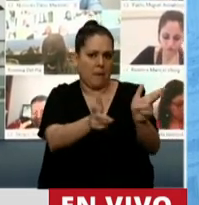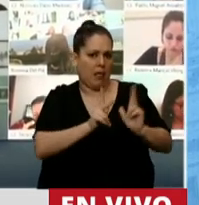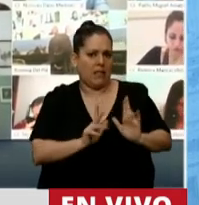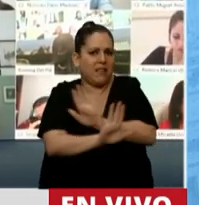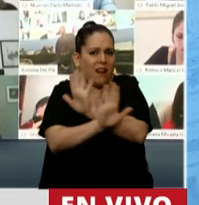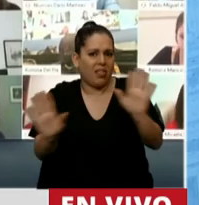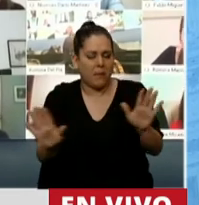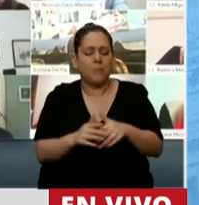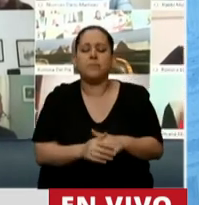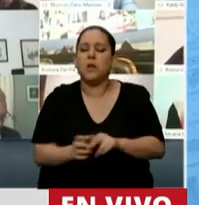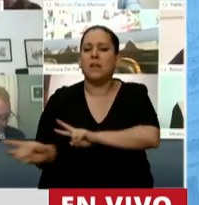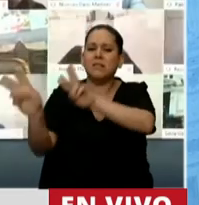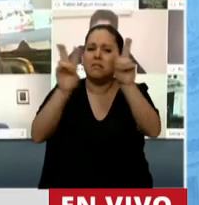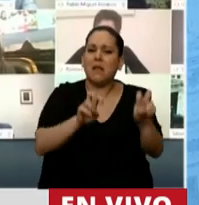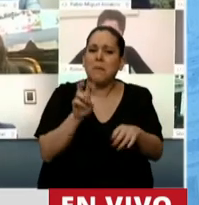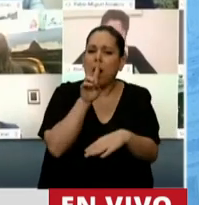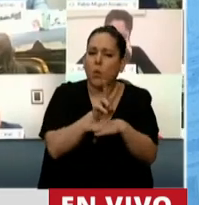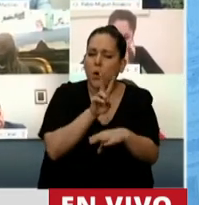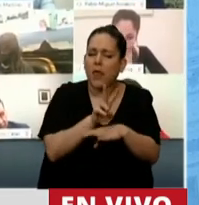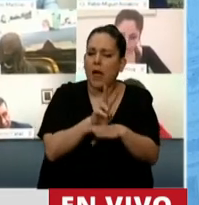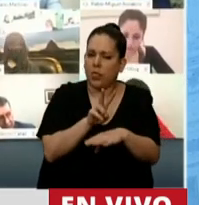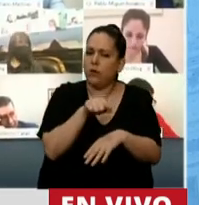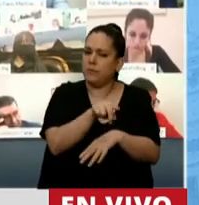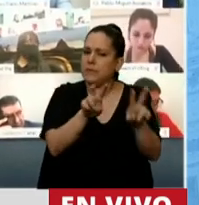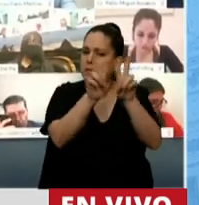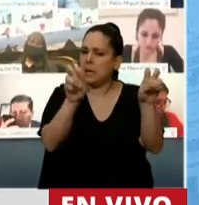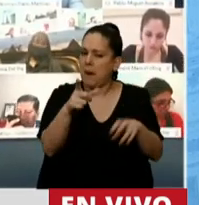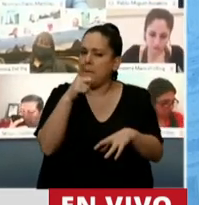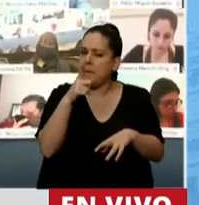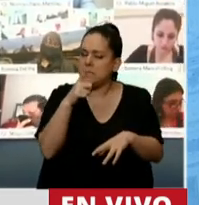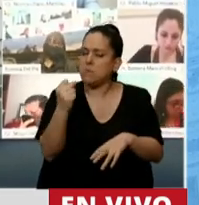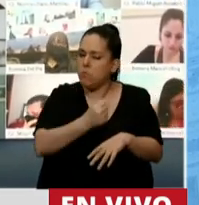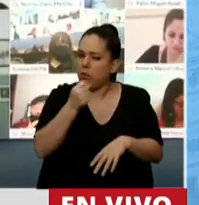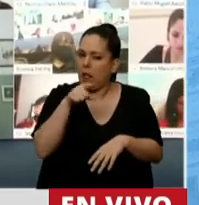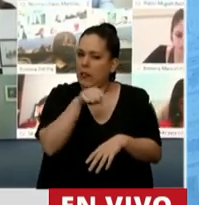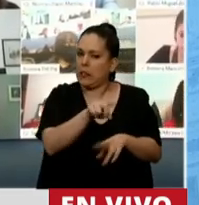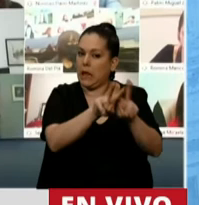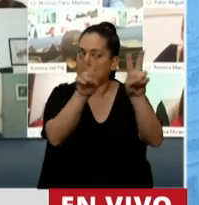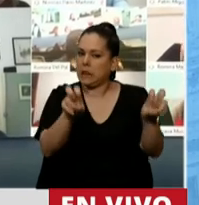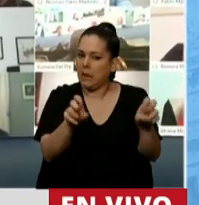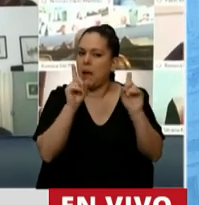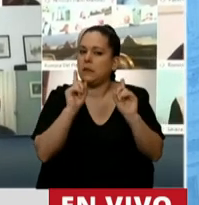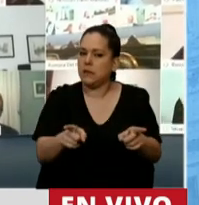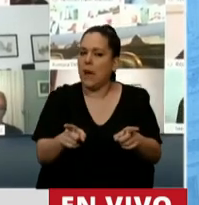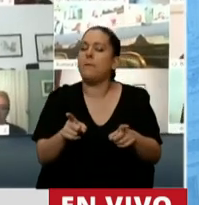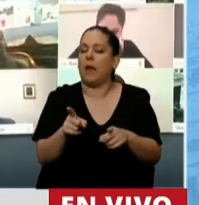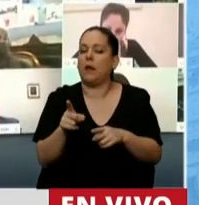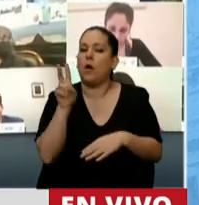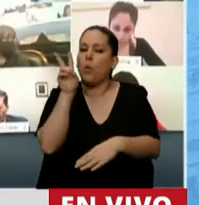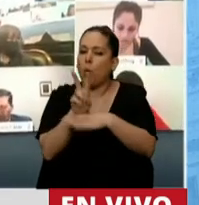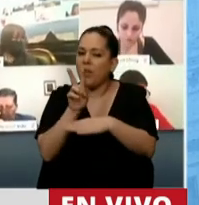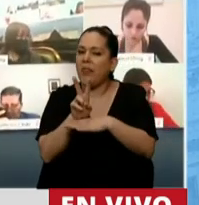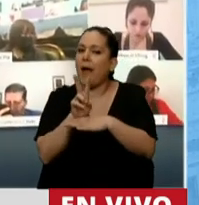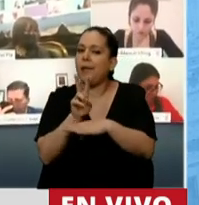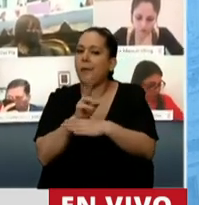la ética del cuidado y a mí me parece que es muy interesante ver esto. También el cuidado, la ética del cuidado está